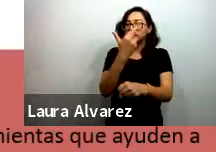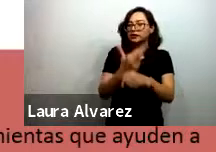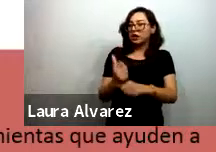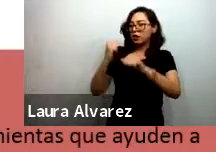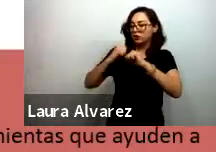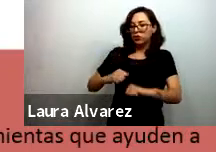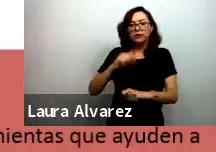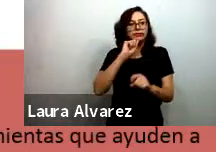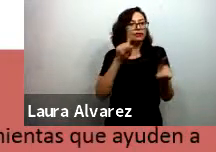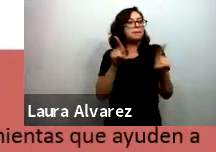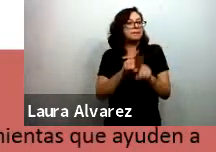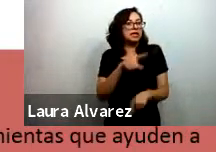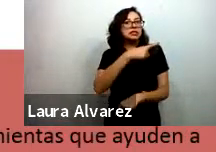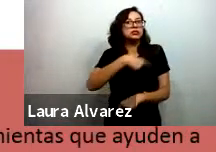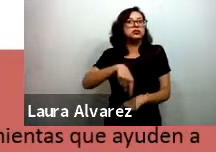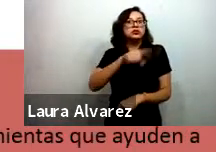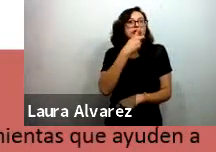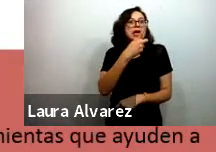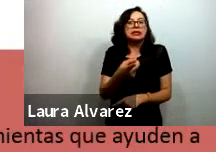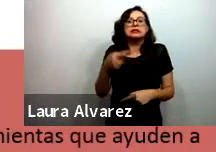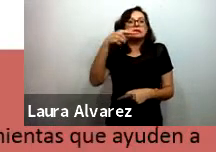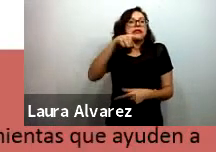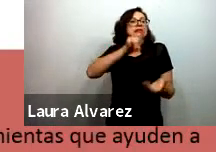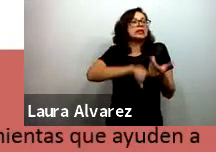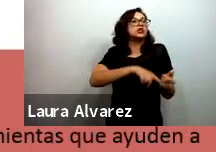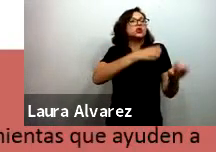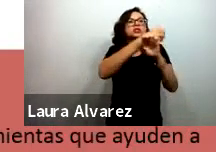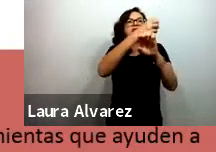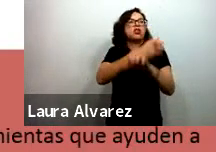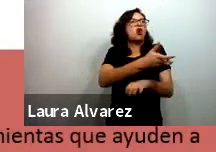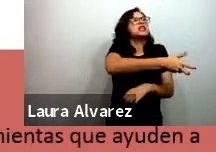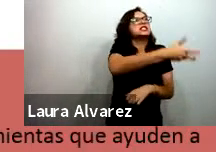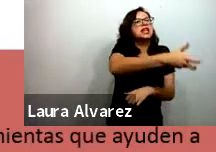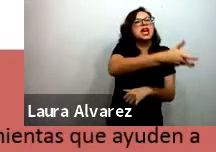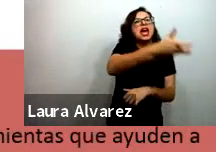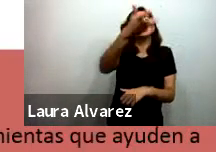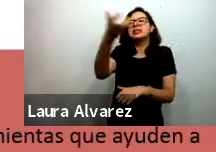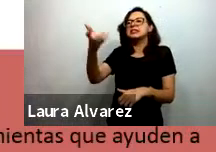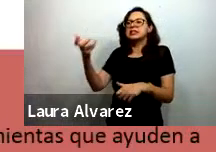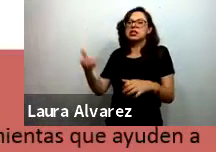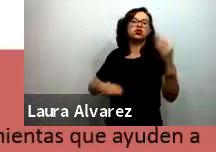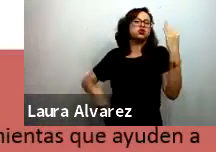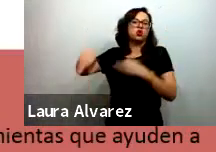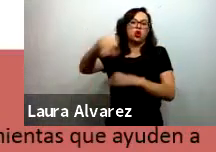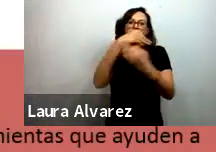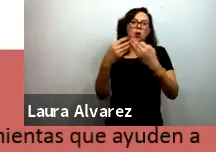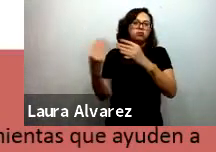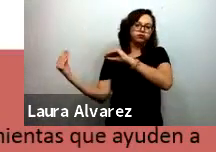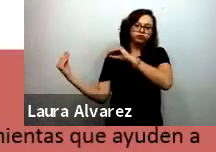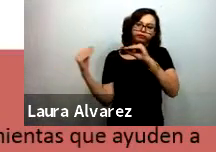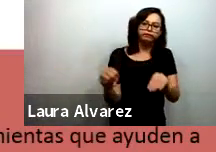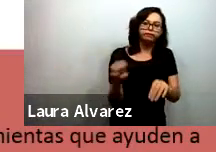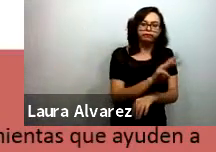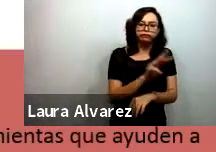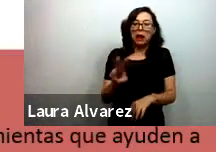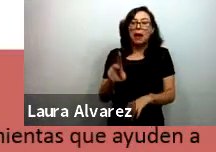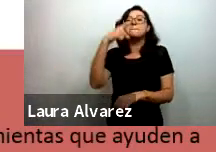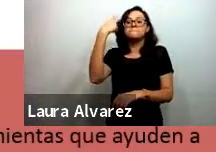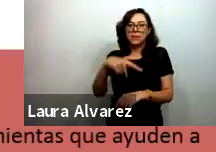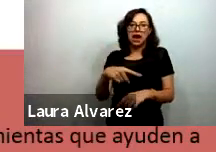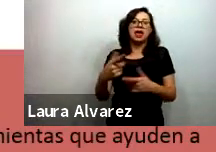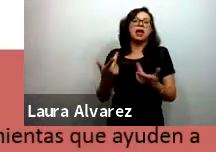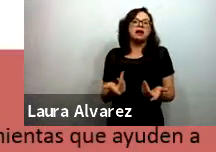compartan qué es lo que están haciendo en sus distintos ámbitos locales para enfrentar la pandemia y queremos hacer también una